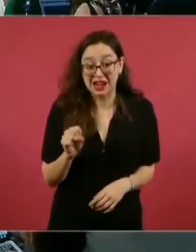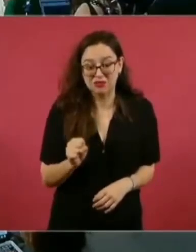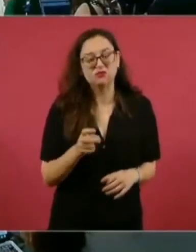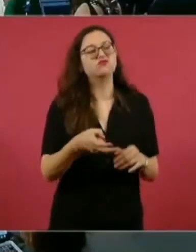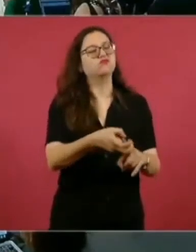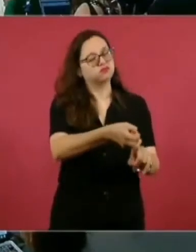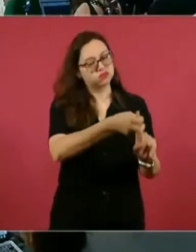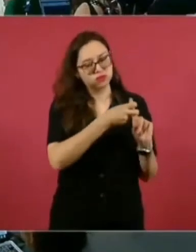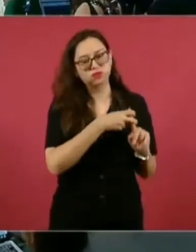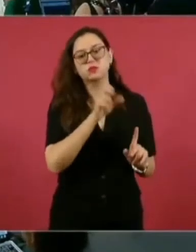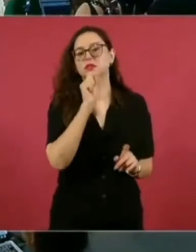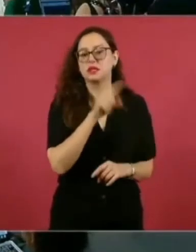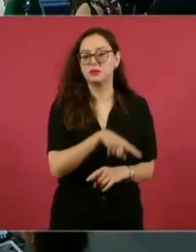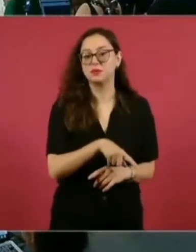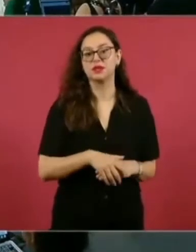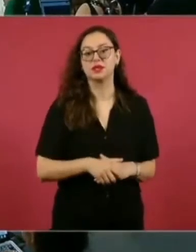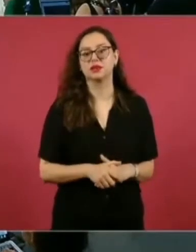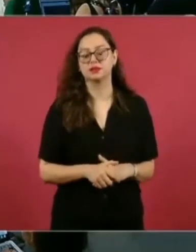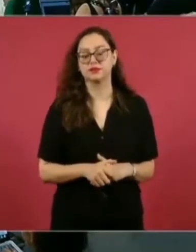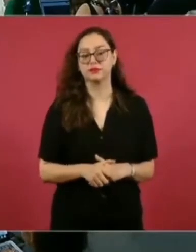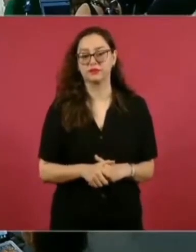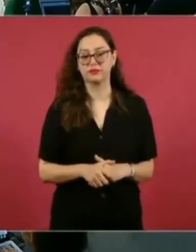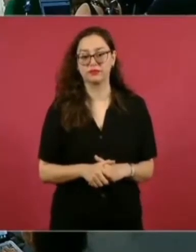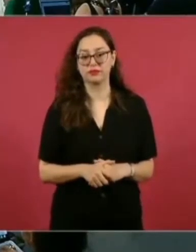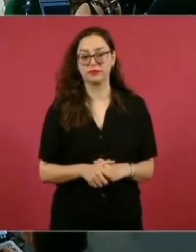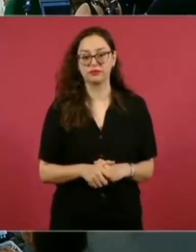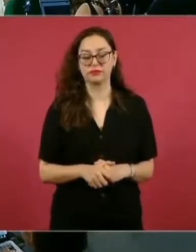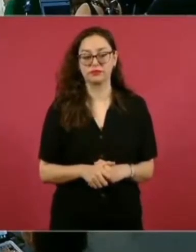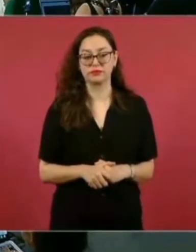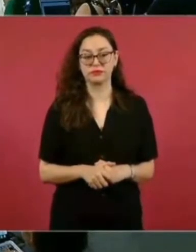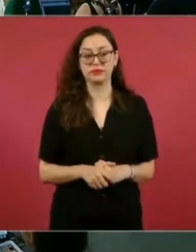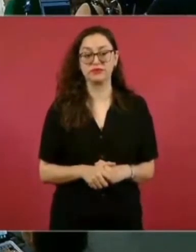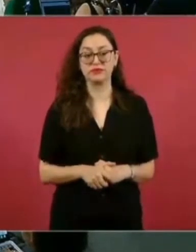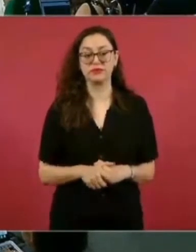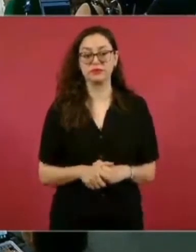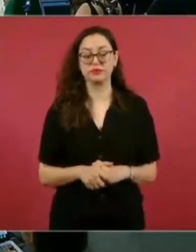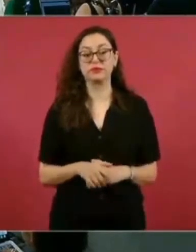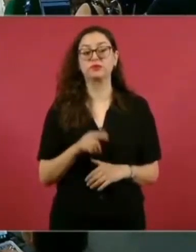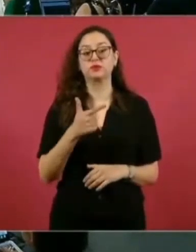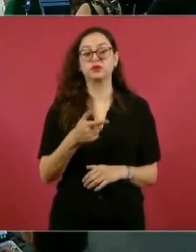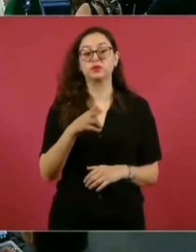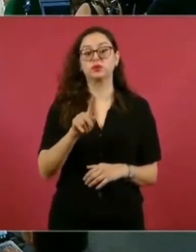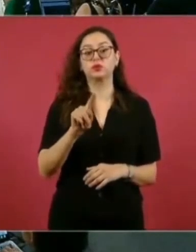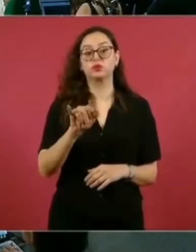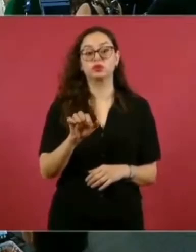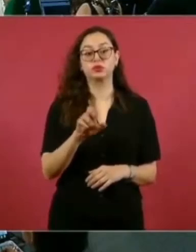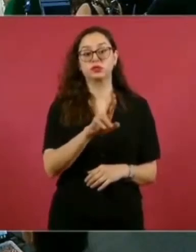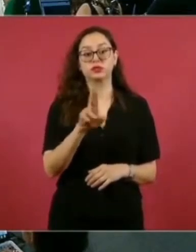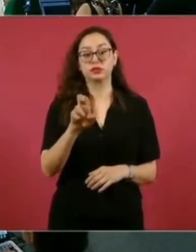secuestraron a Gutiérrez barrios,